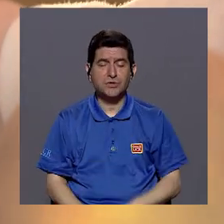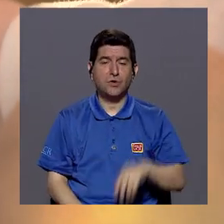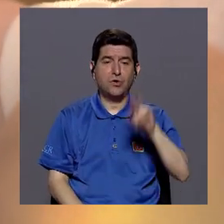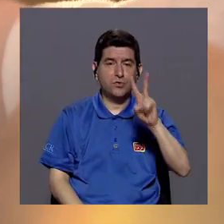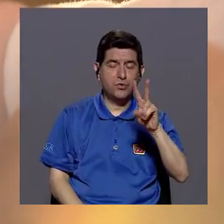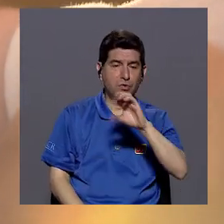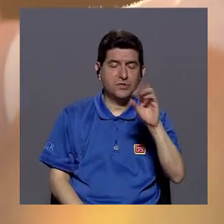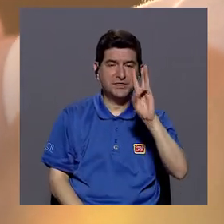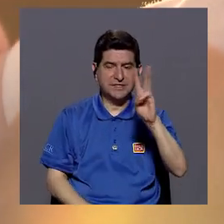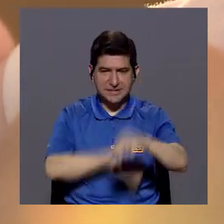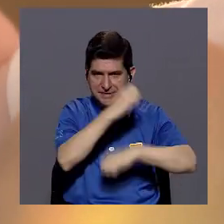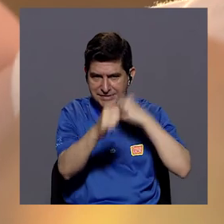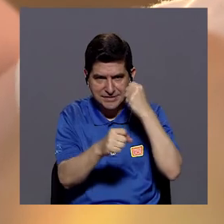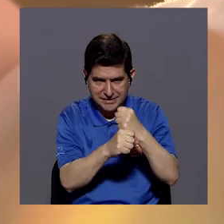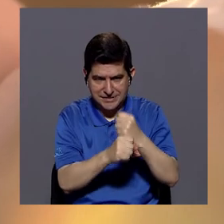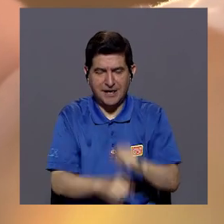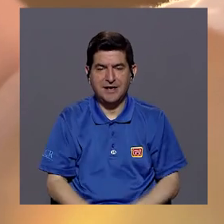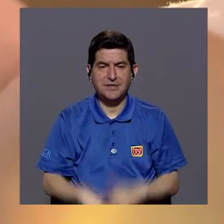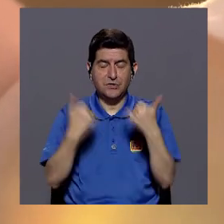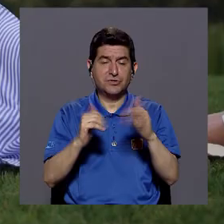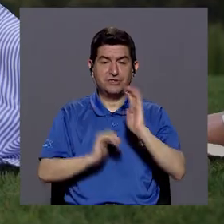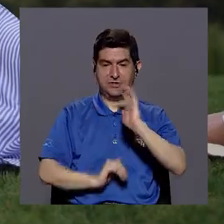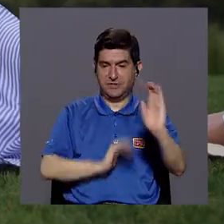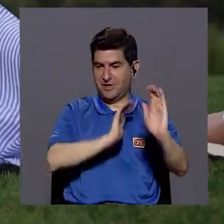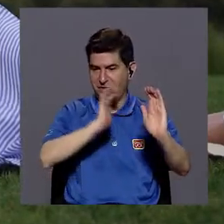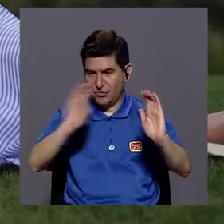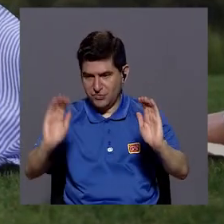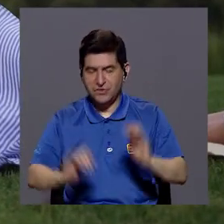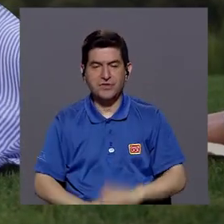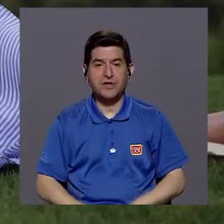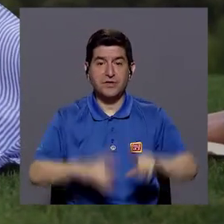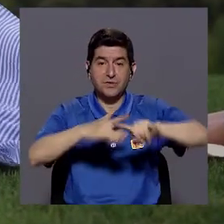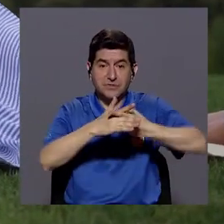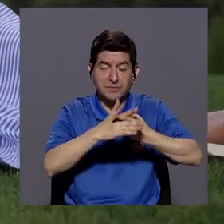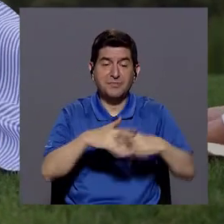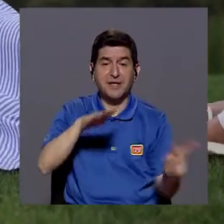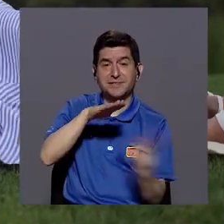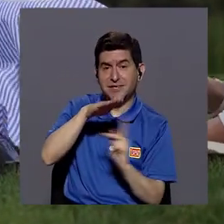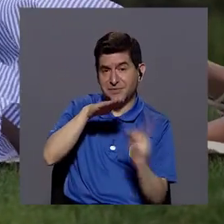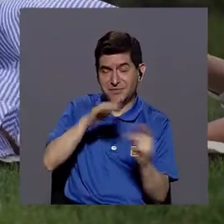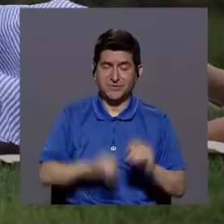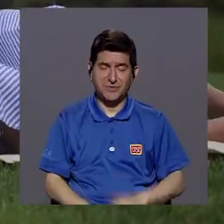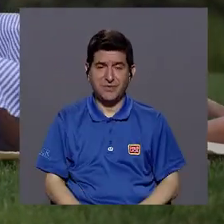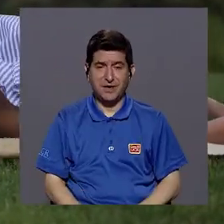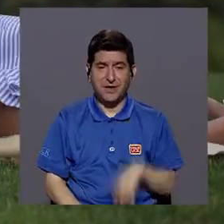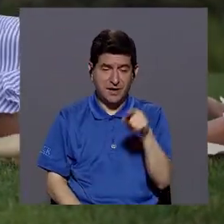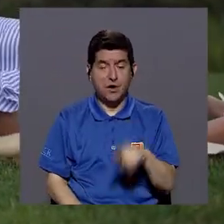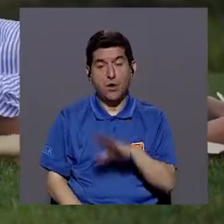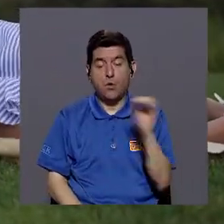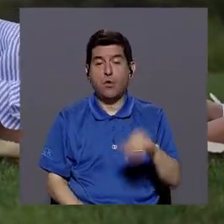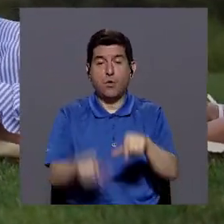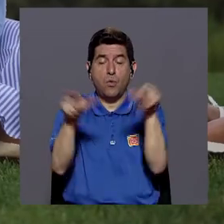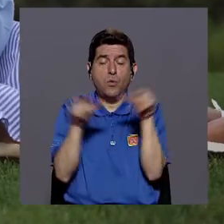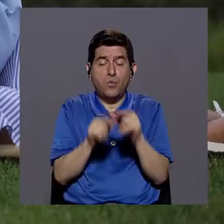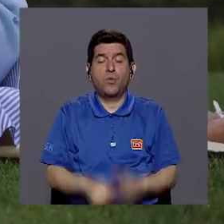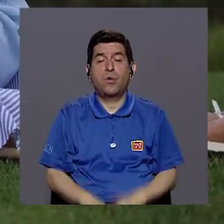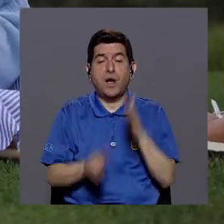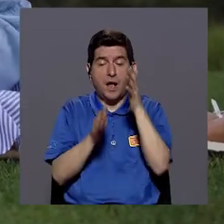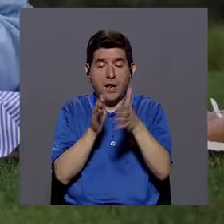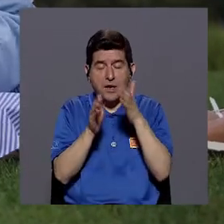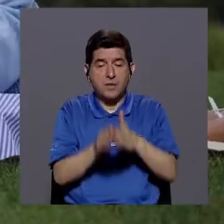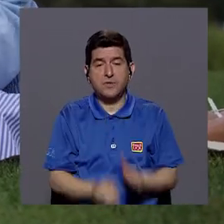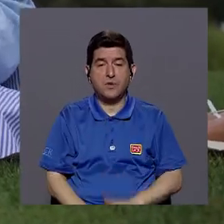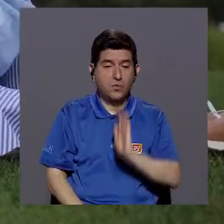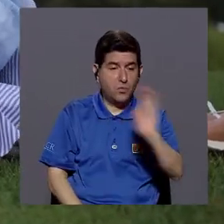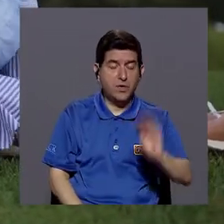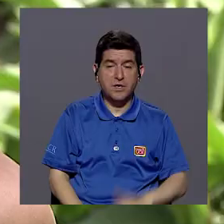años en donde ya el niño entra y la niña entran al preescolar, ¿verdad?, o a la guardería, en el caso de que sus papás necesiten